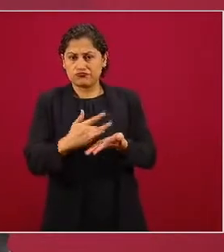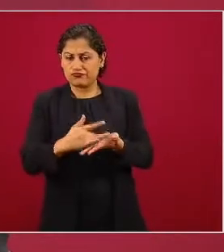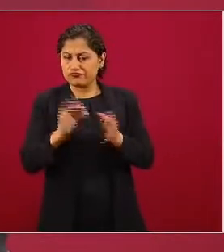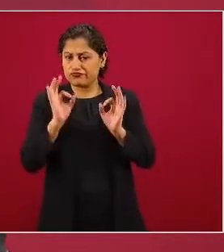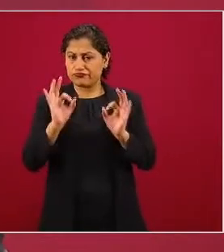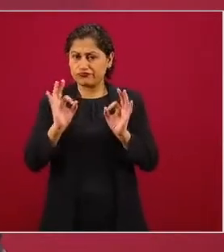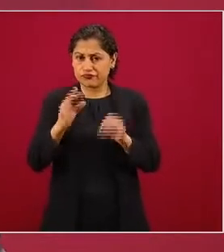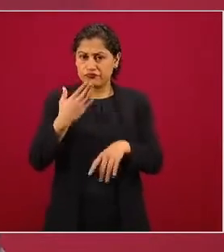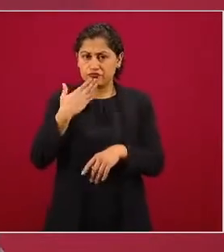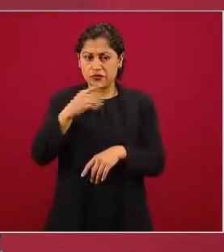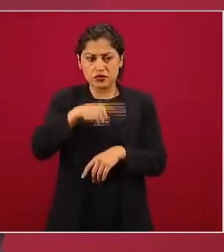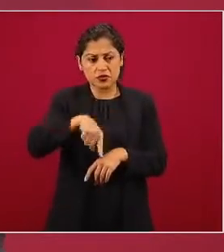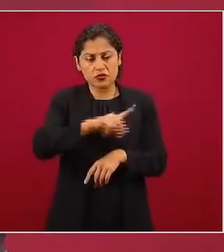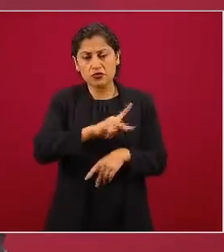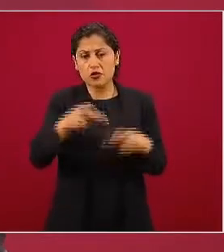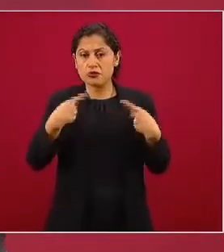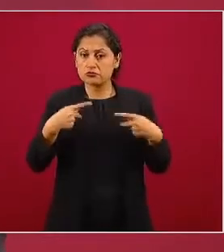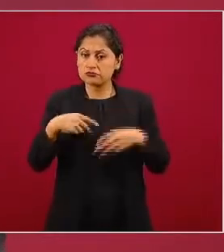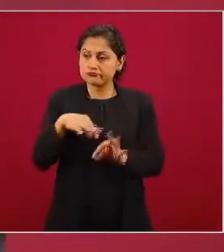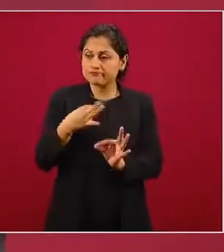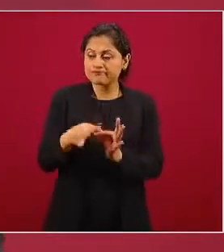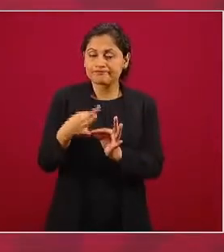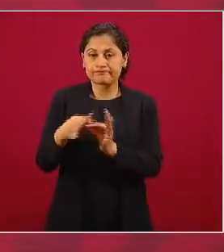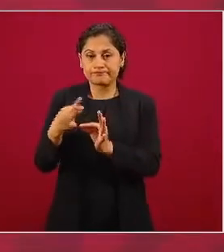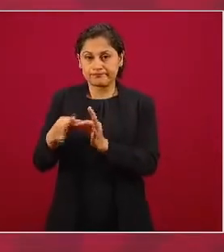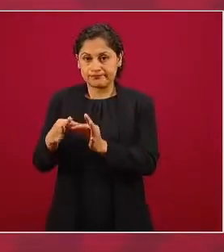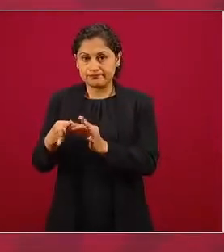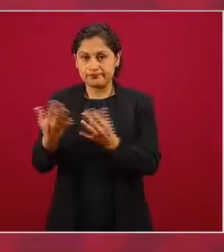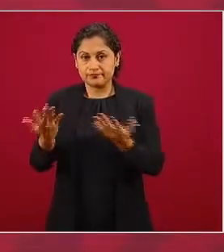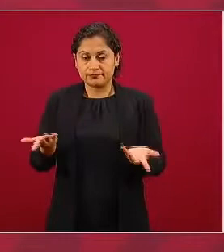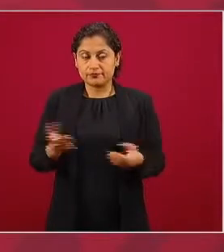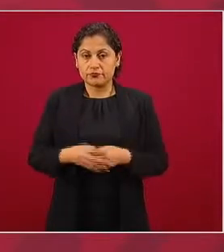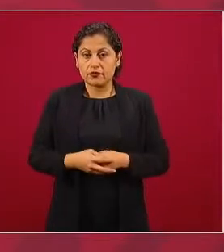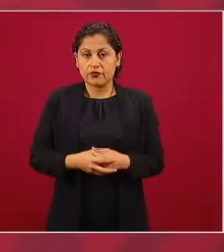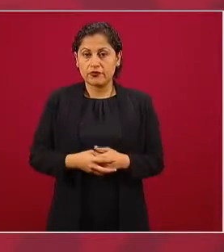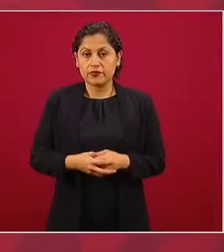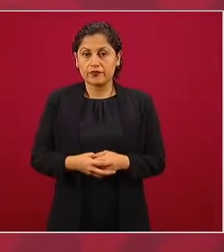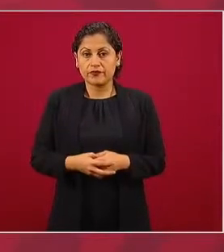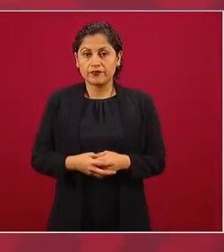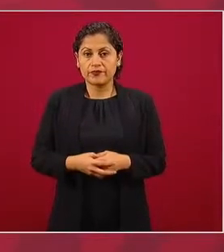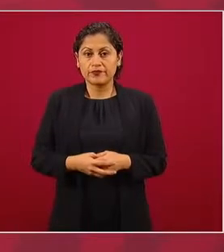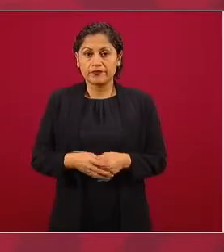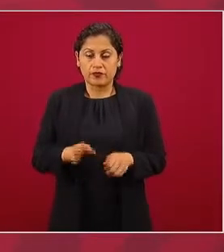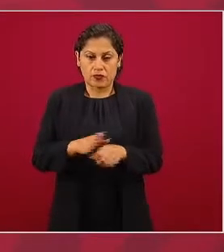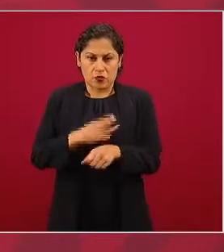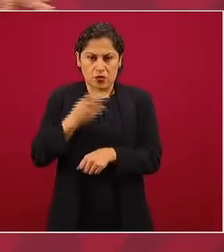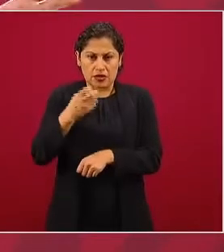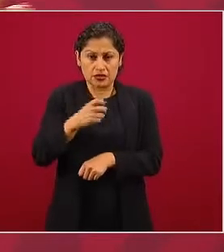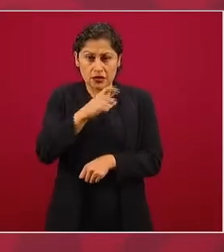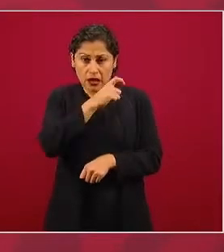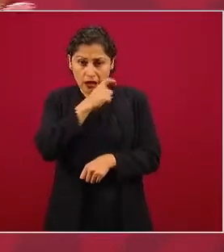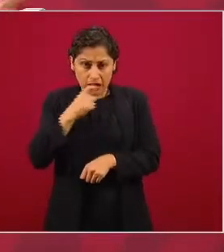Entonces, no es sólo el cubrebocas,